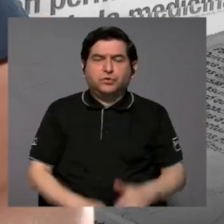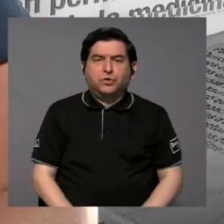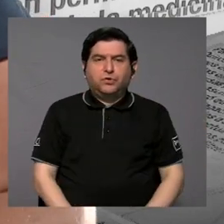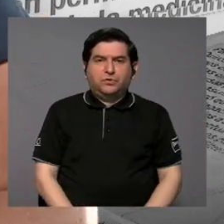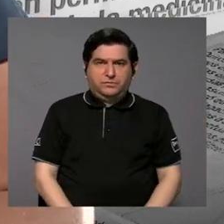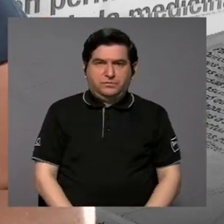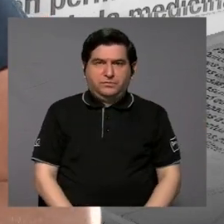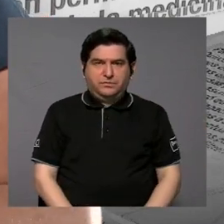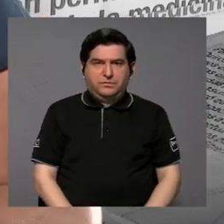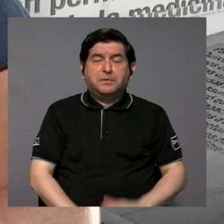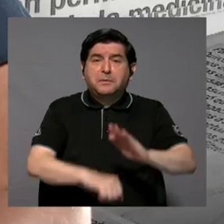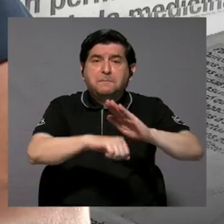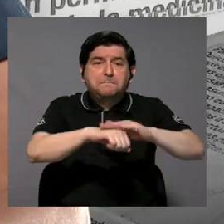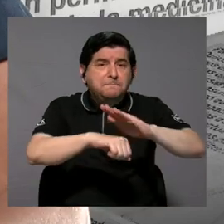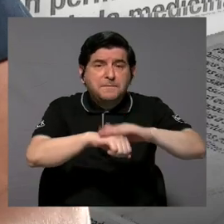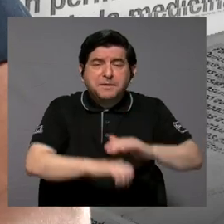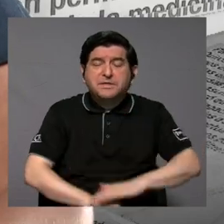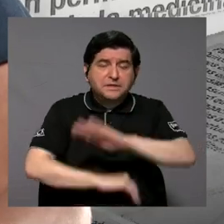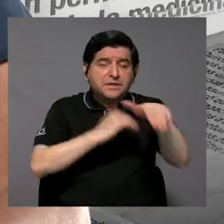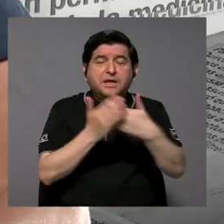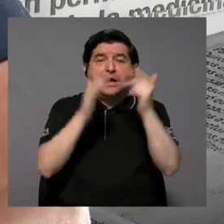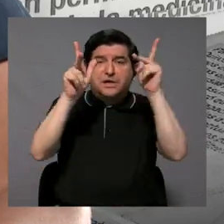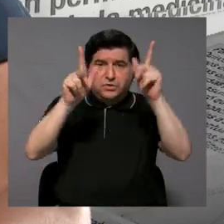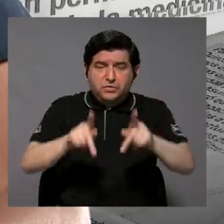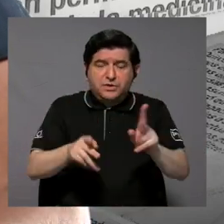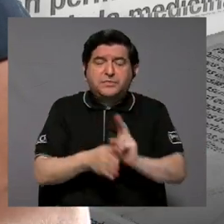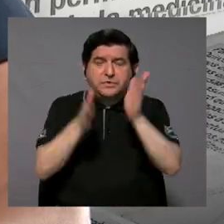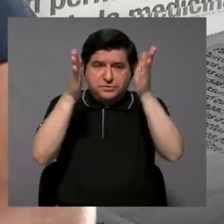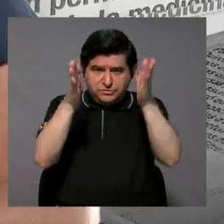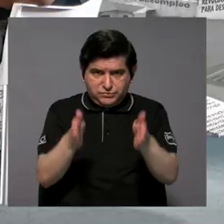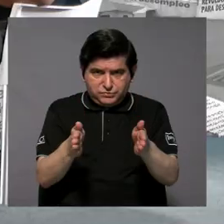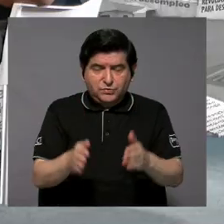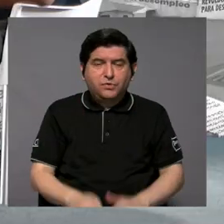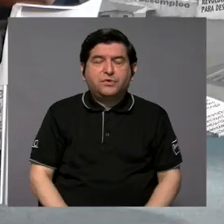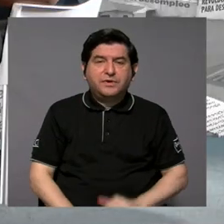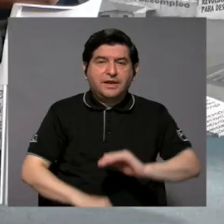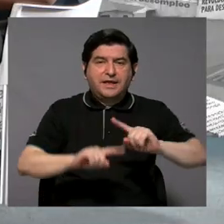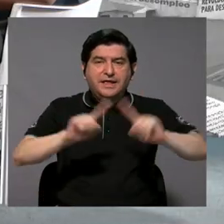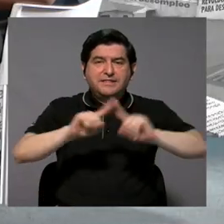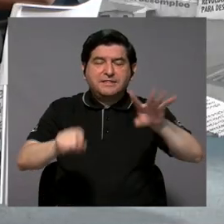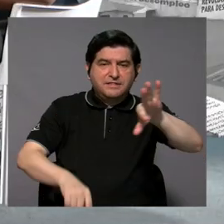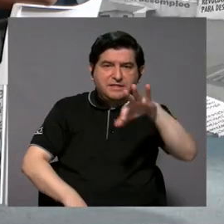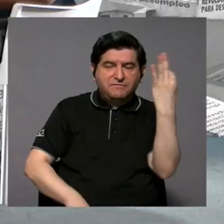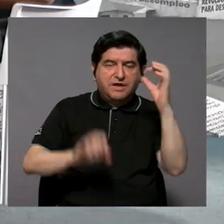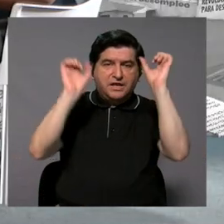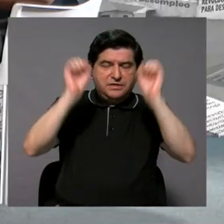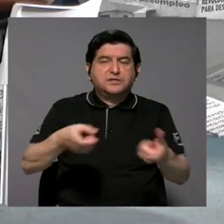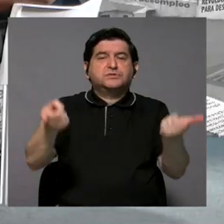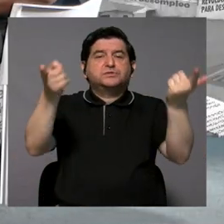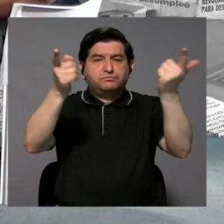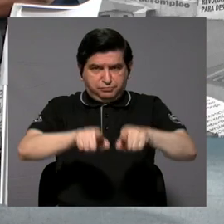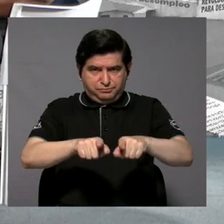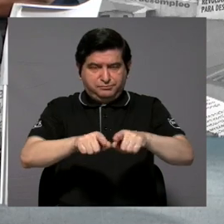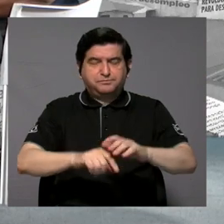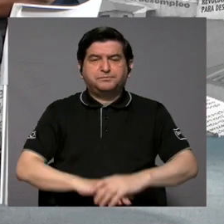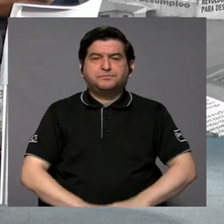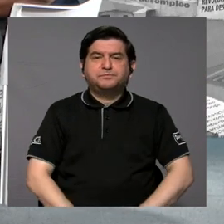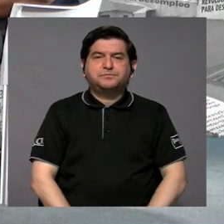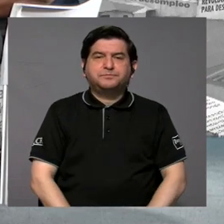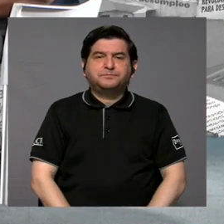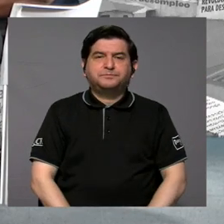y brindándola para cualquier persona usuaria en todos los formatos que puede darse. Entonces,